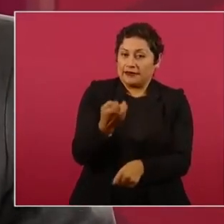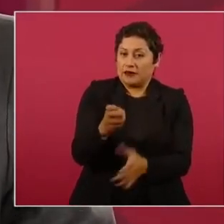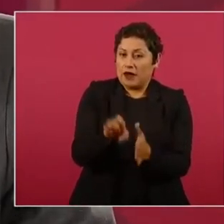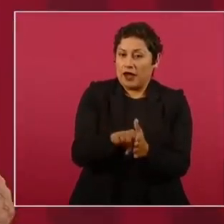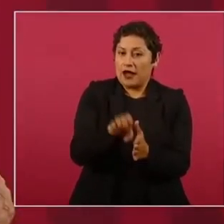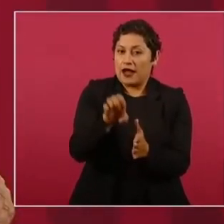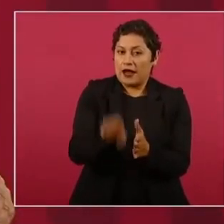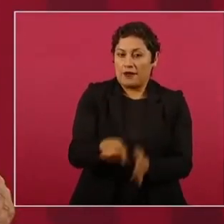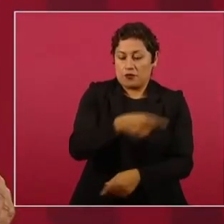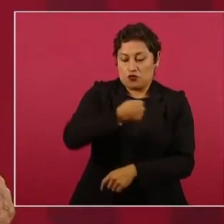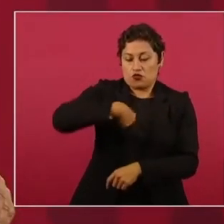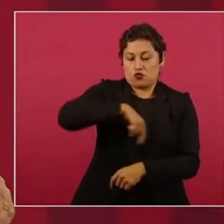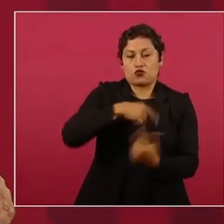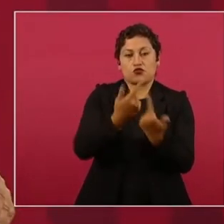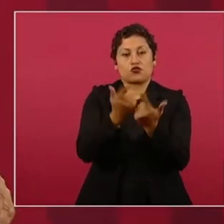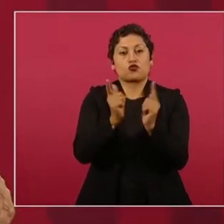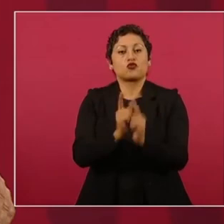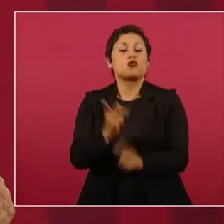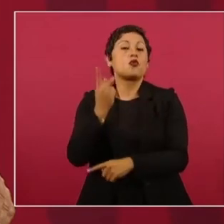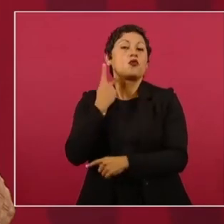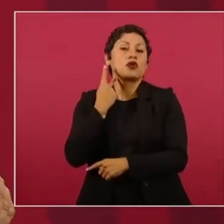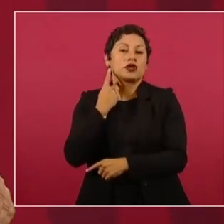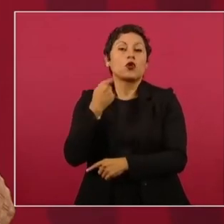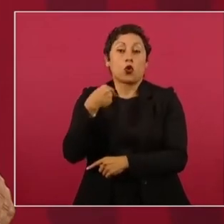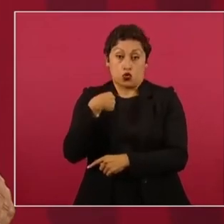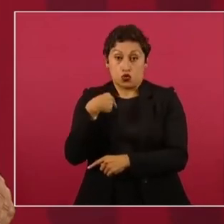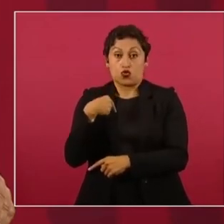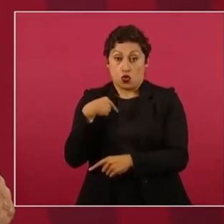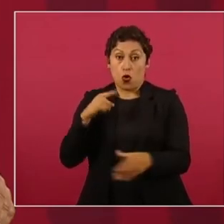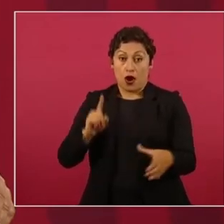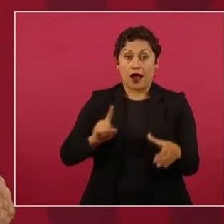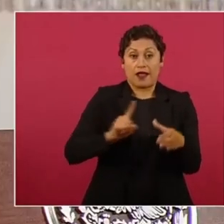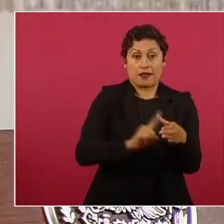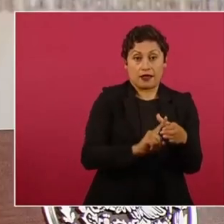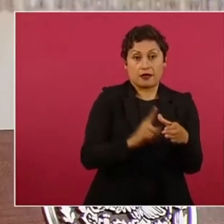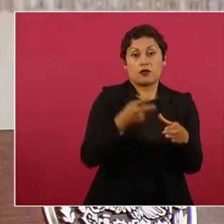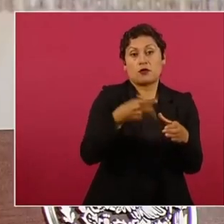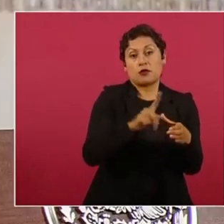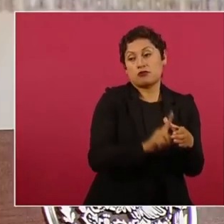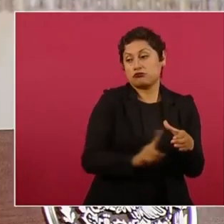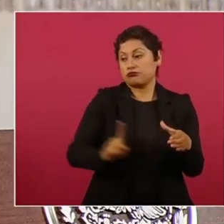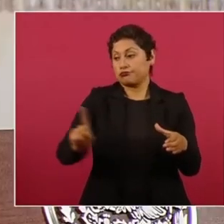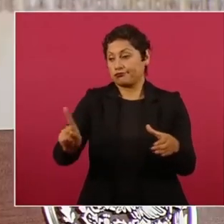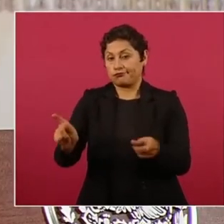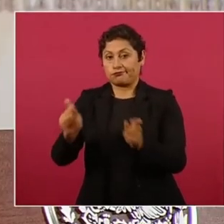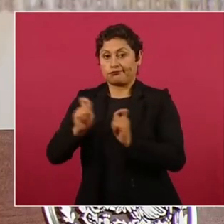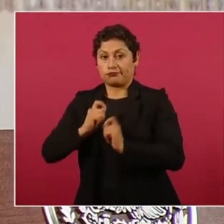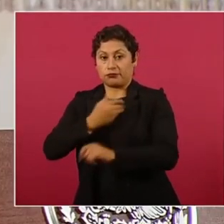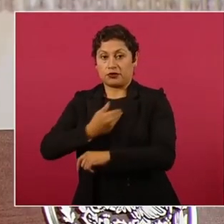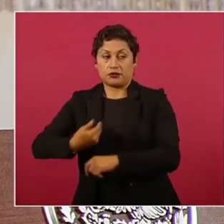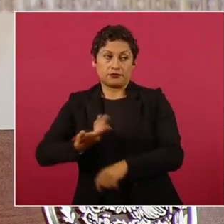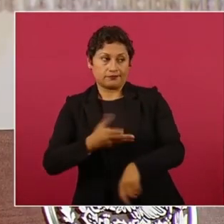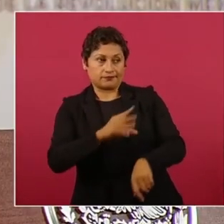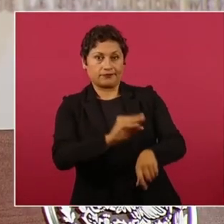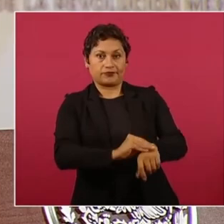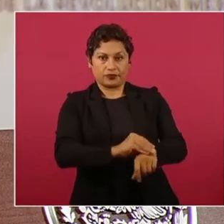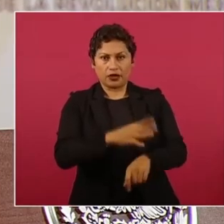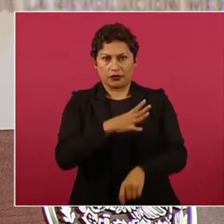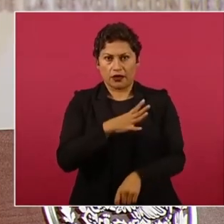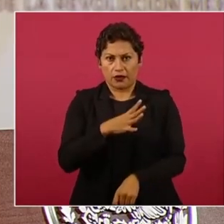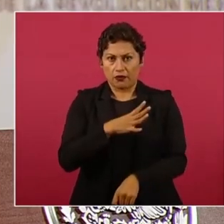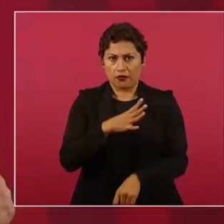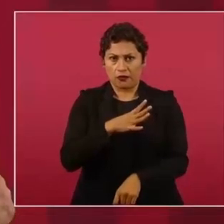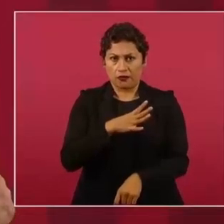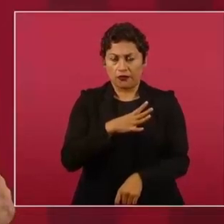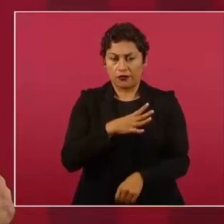tengo licencia porque me desempeño y